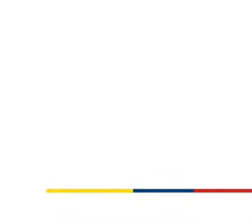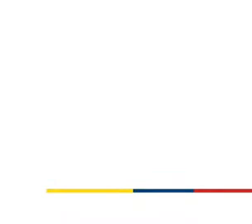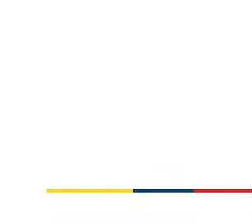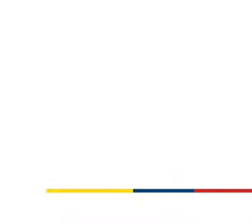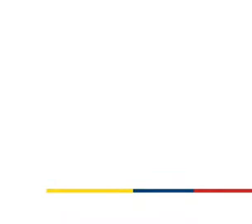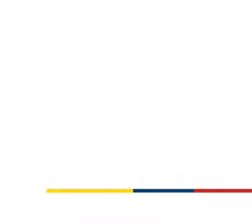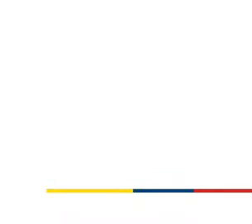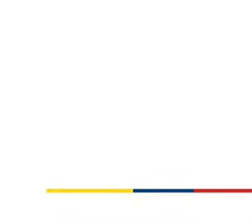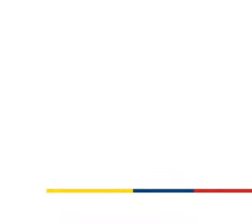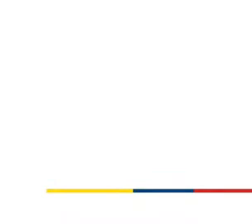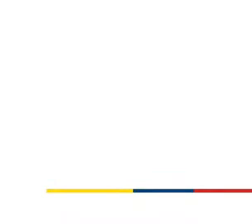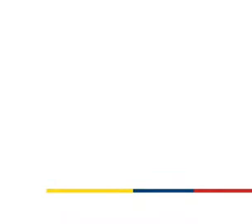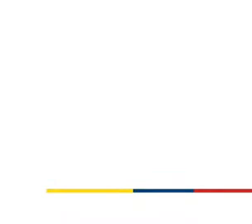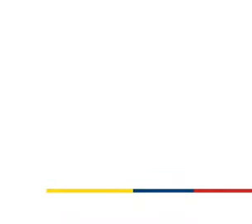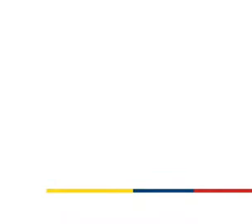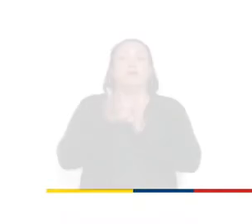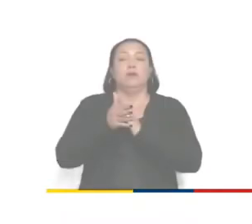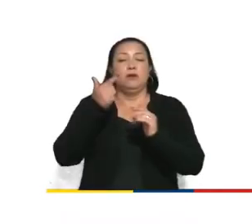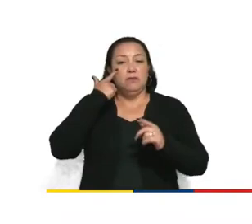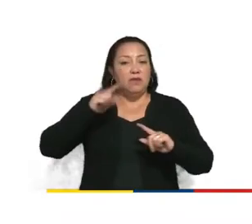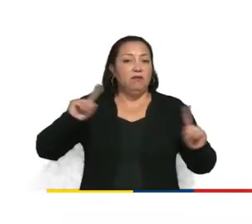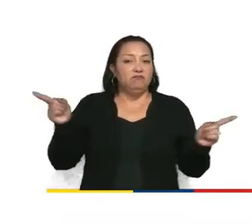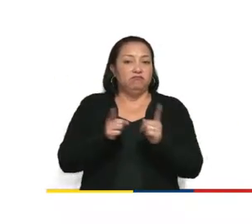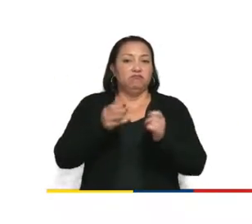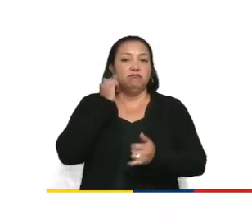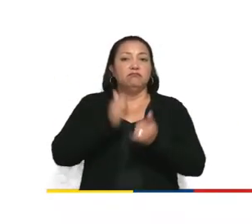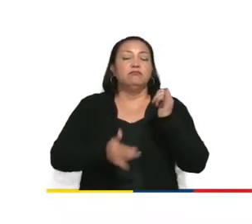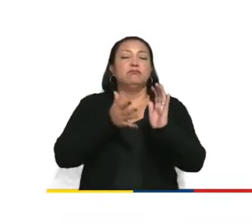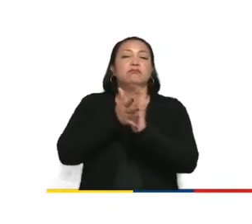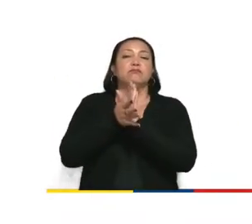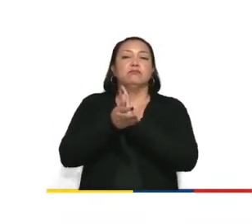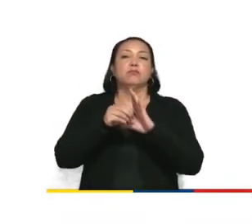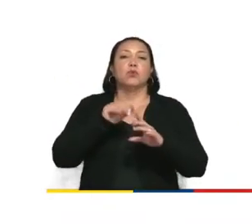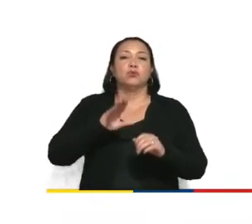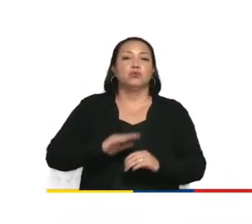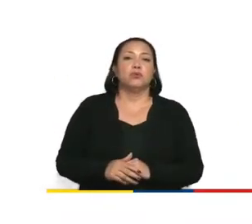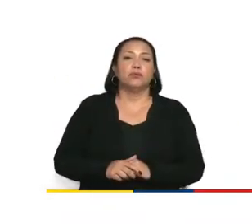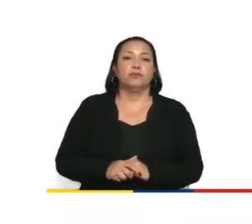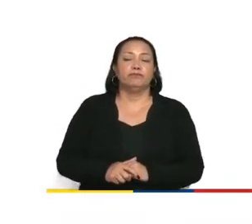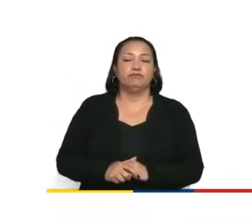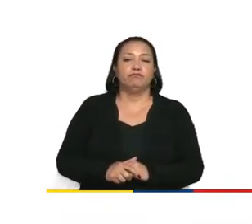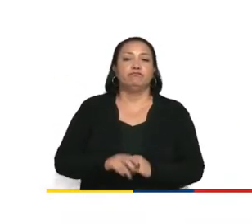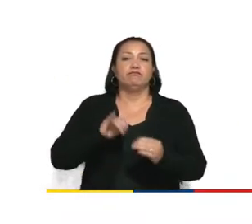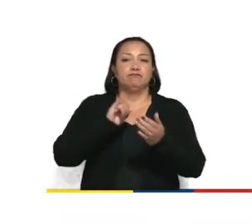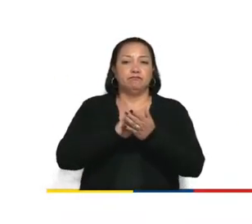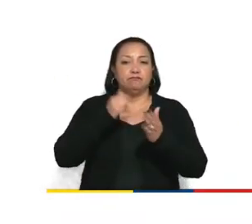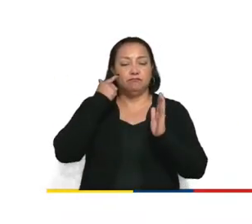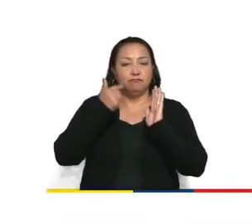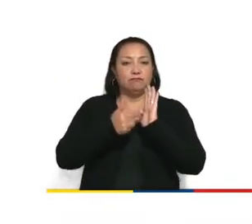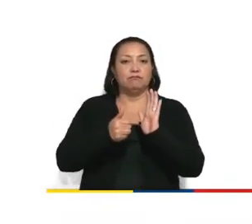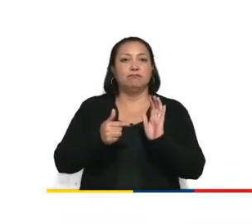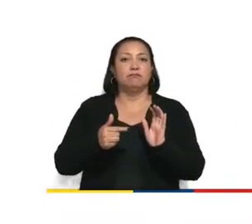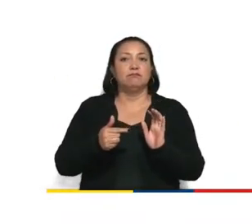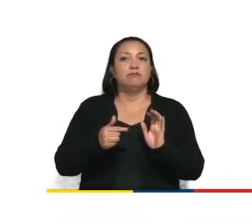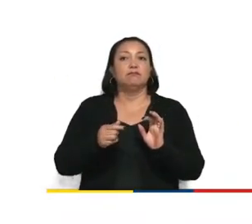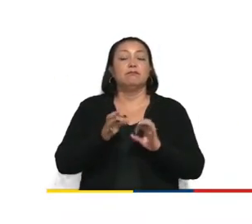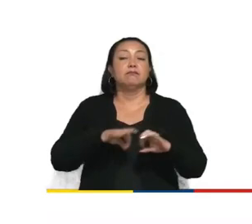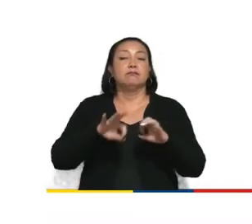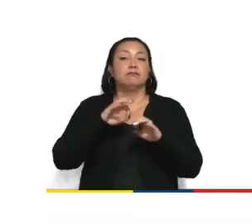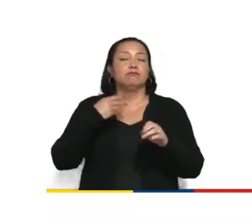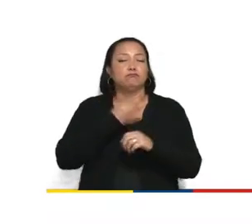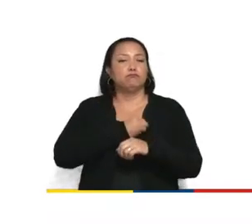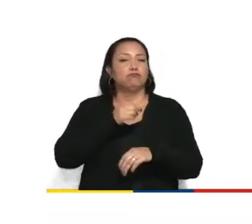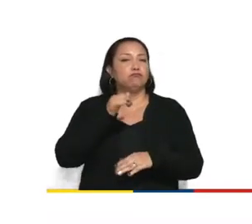Bueno, entonces para cerrar la parte anterior, hay que crear patrón de consumo no solamente para